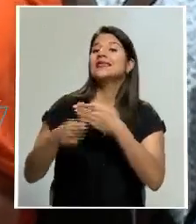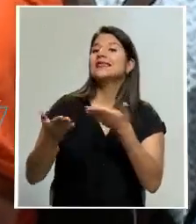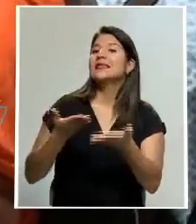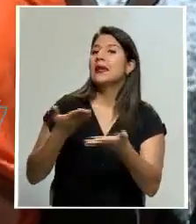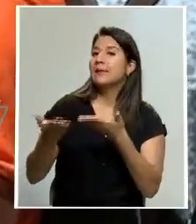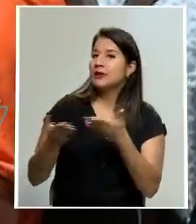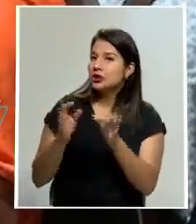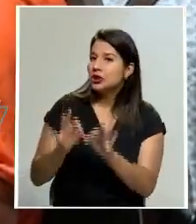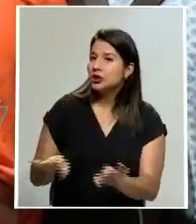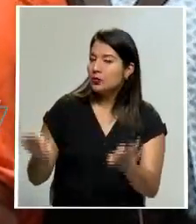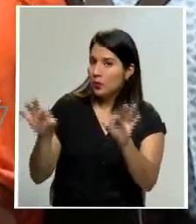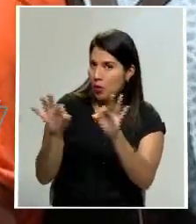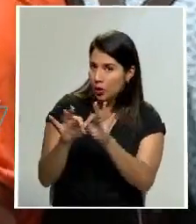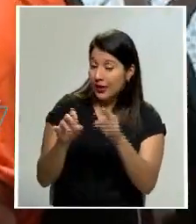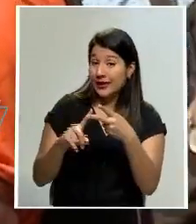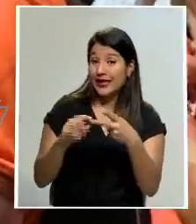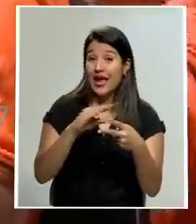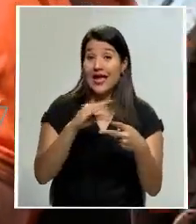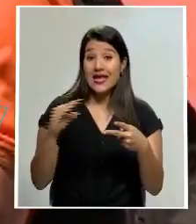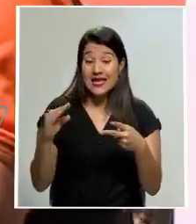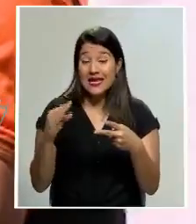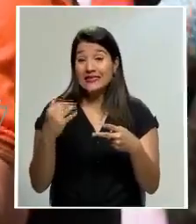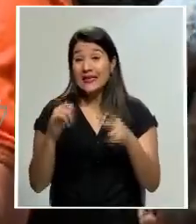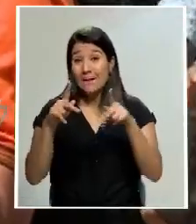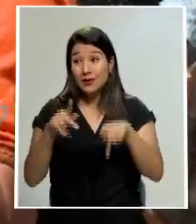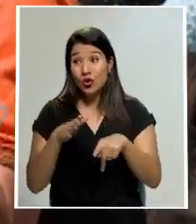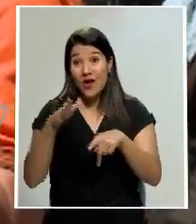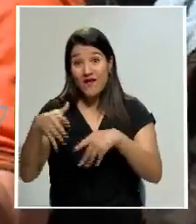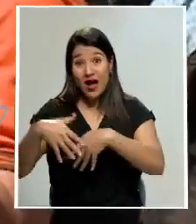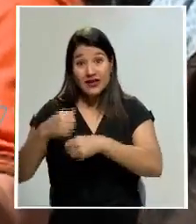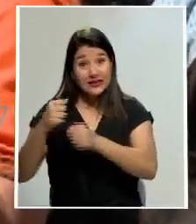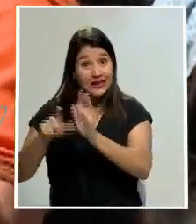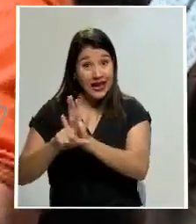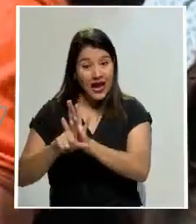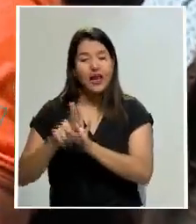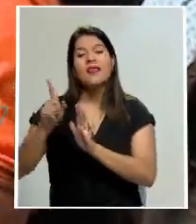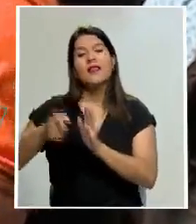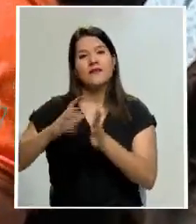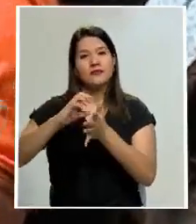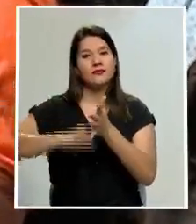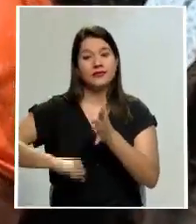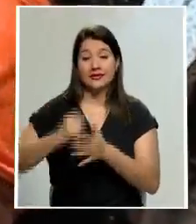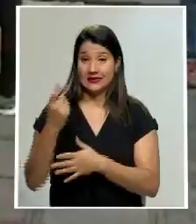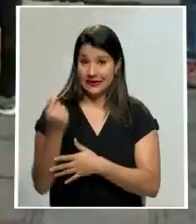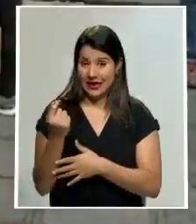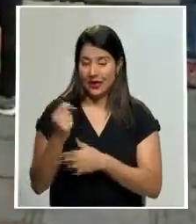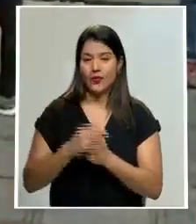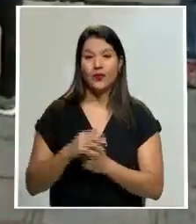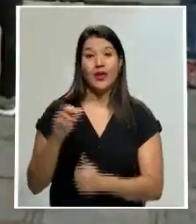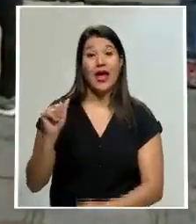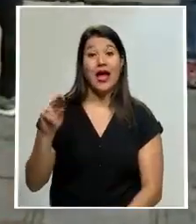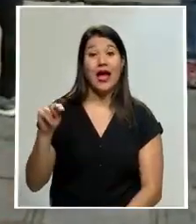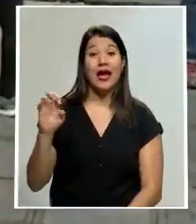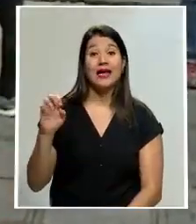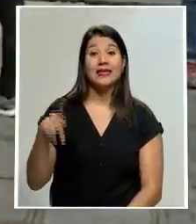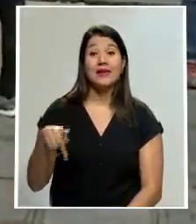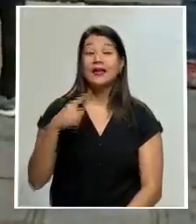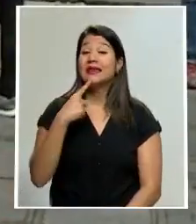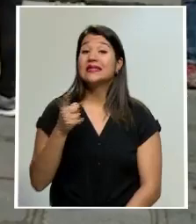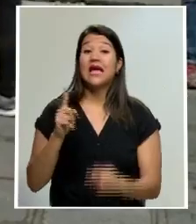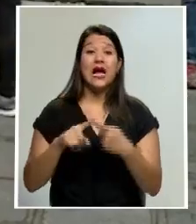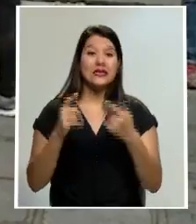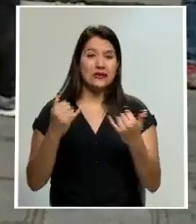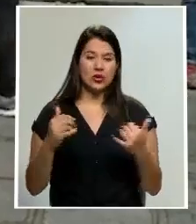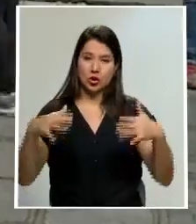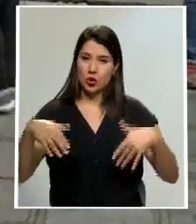y el pago de salarios en aquellos movimientos o protestas que no sean declarados legales por un juez. La ANEP indicó que por el momento no